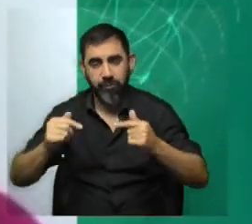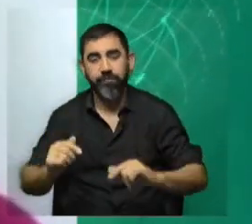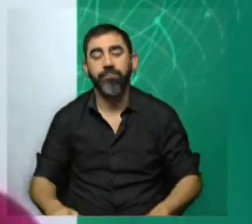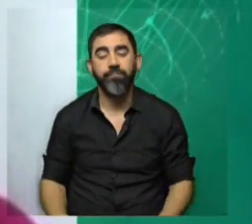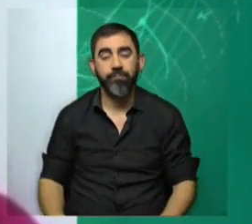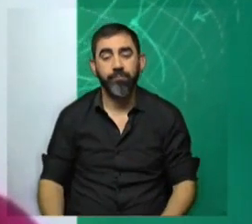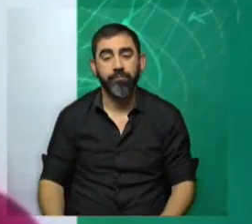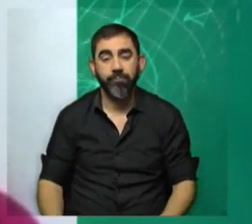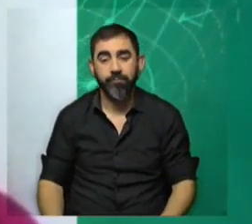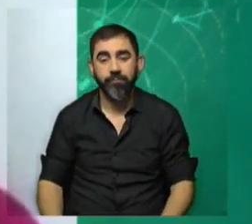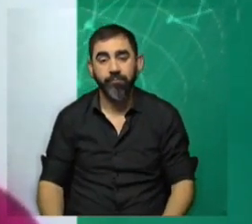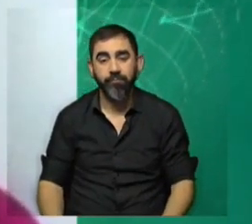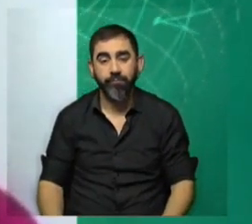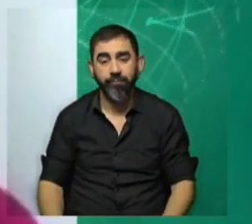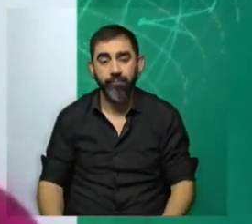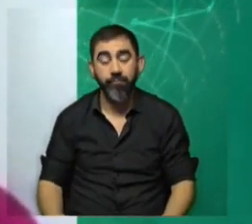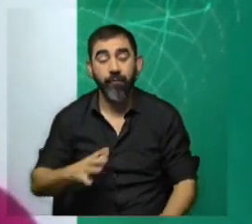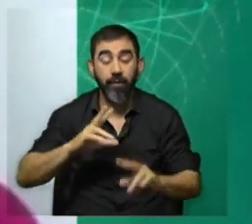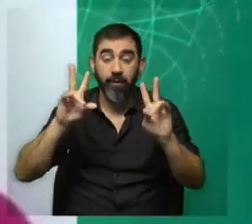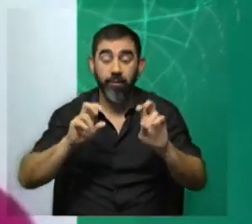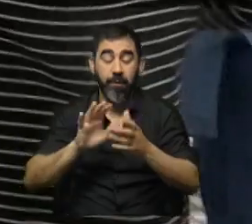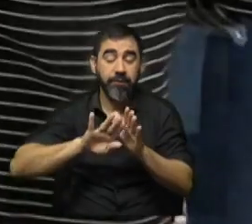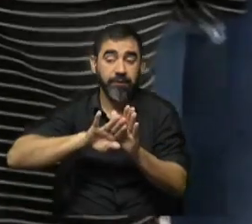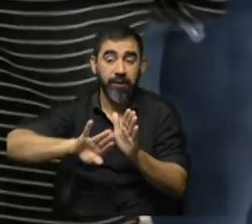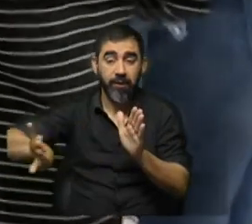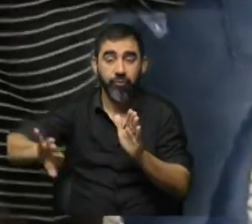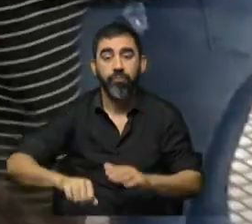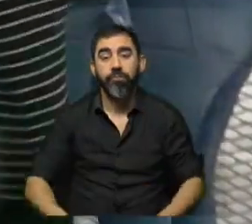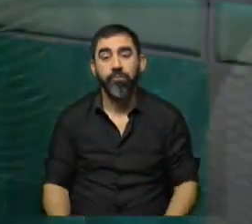definitiva trae el tema de la segregación, ¿no?